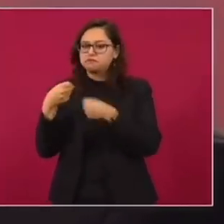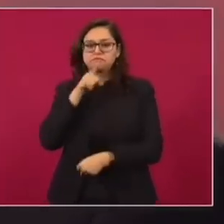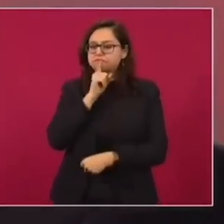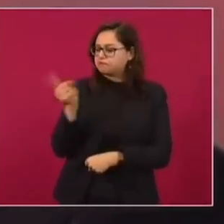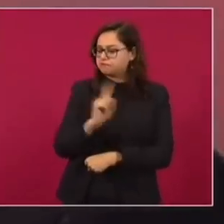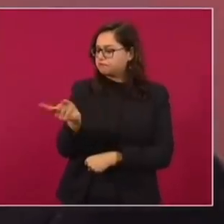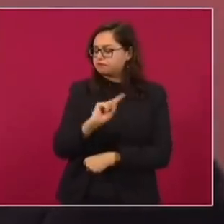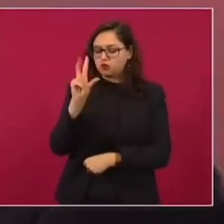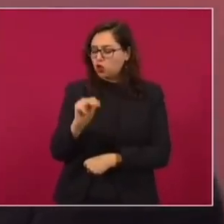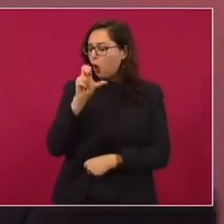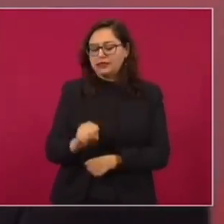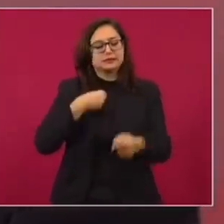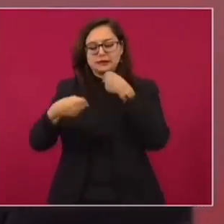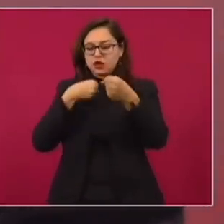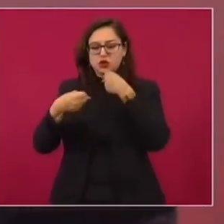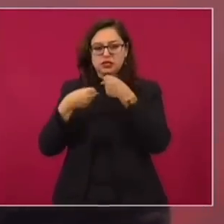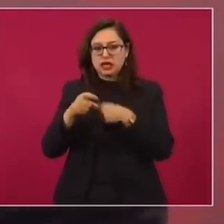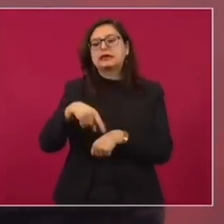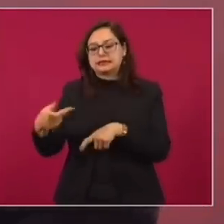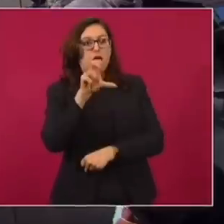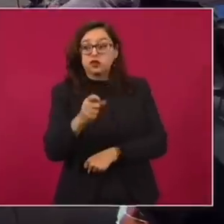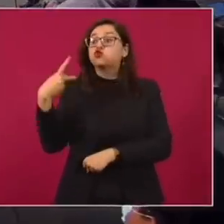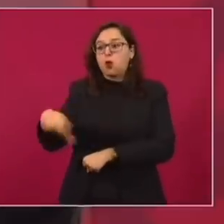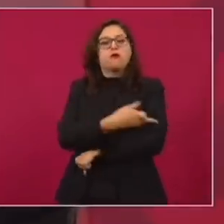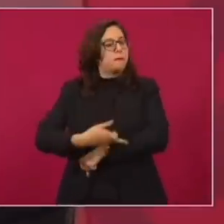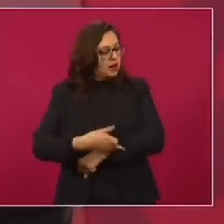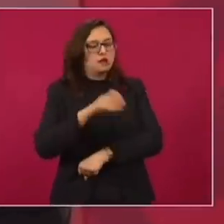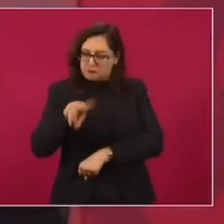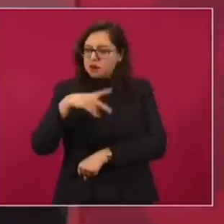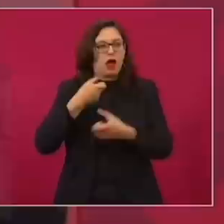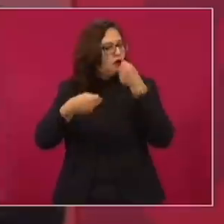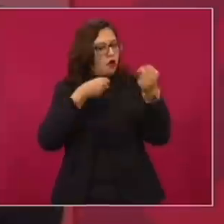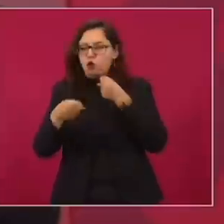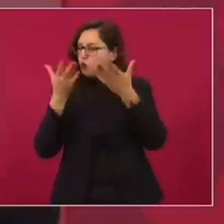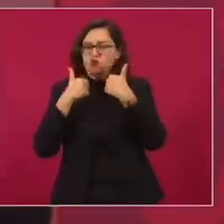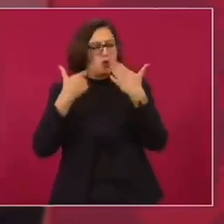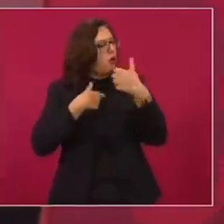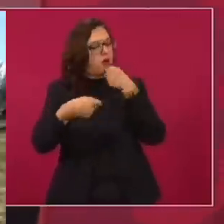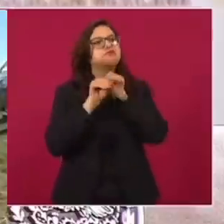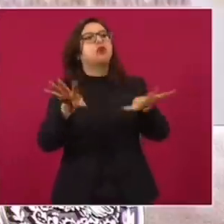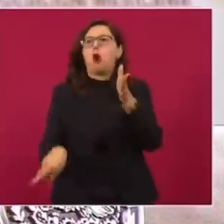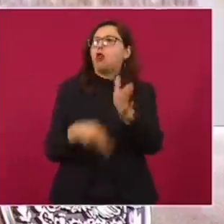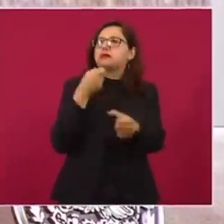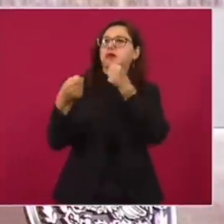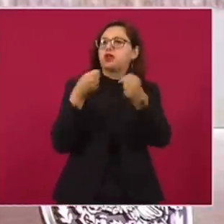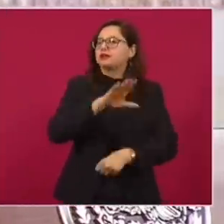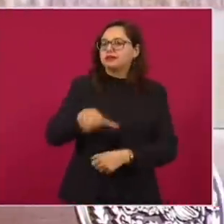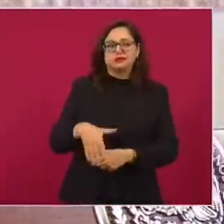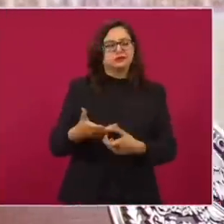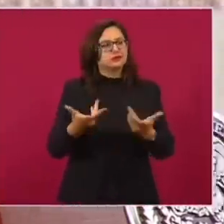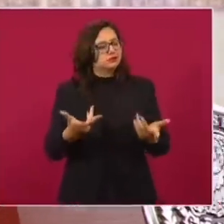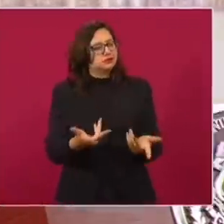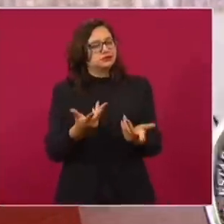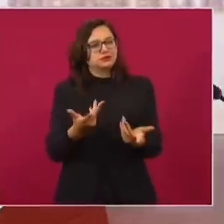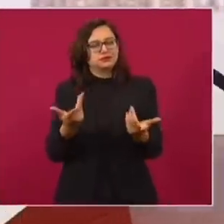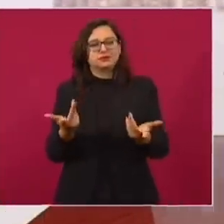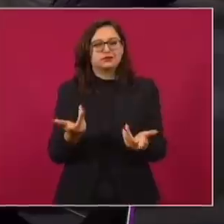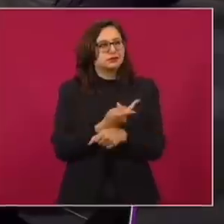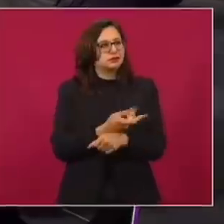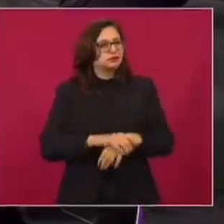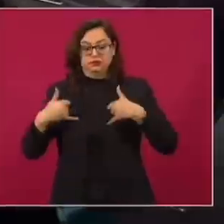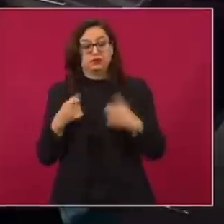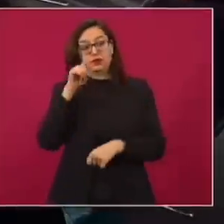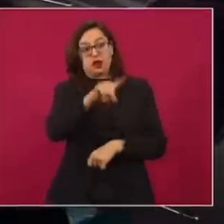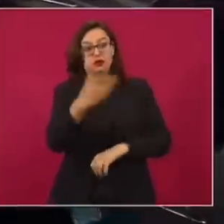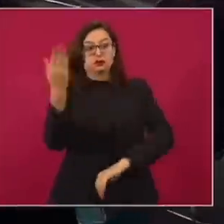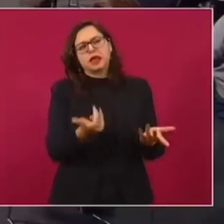tío es el periodista. Entonces, por eso he llamado a los jóvenes. Sí, toman la caseta, porque les